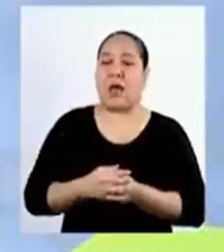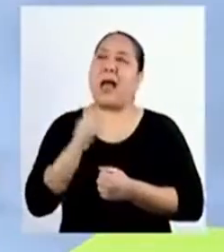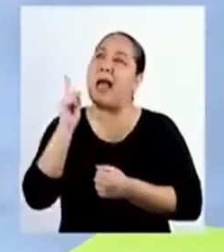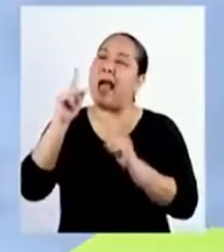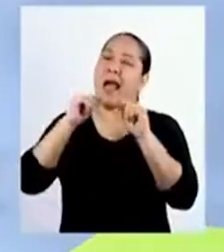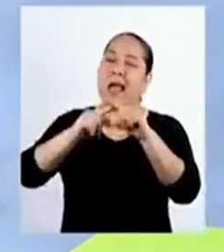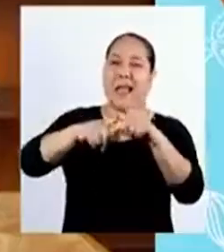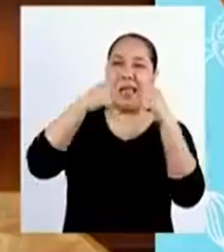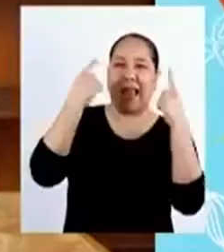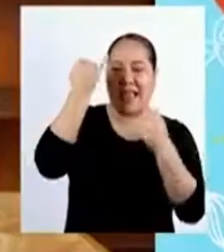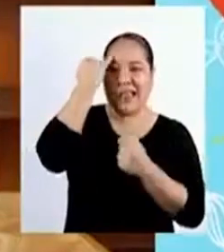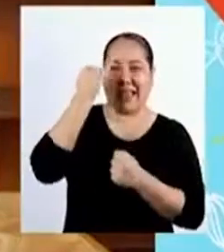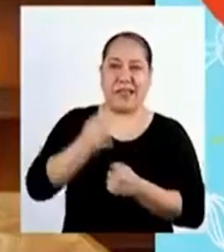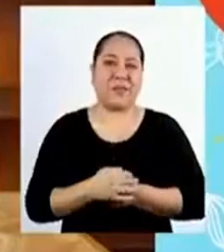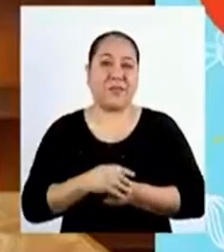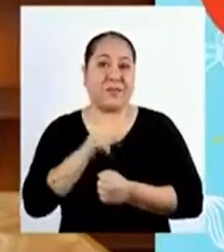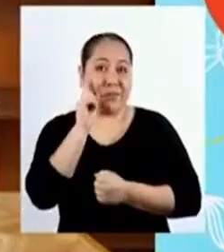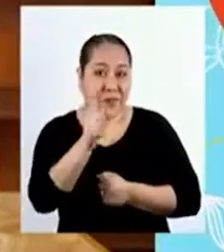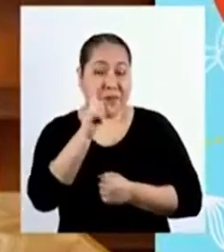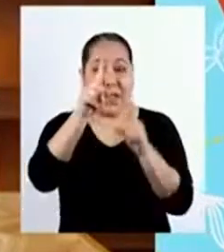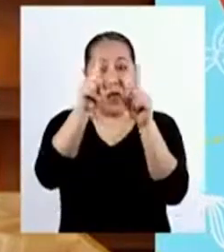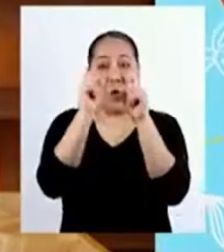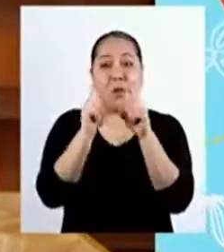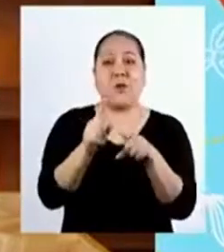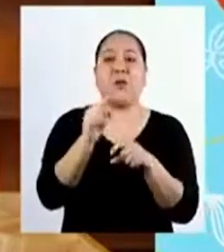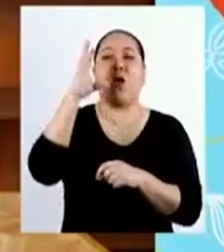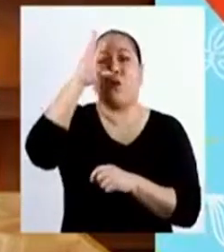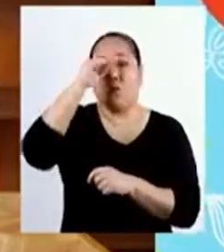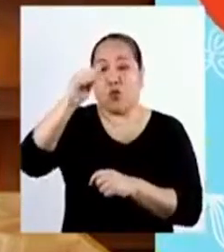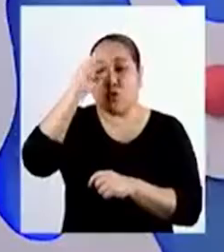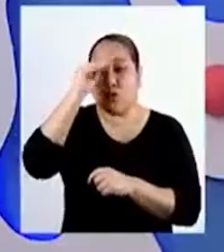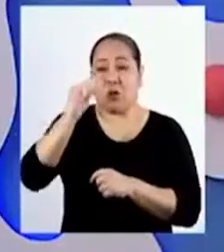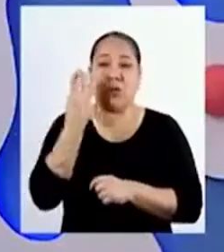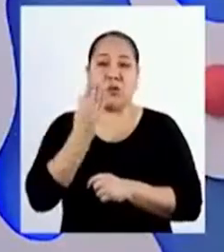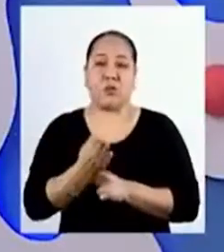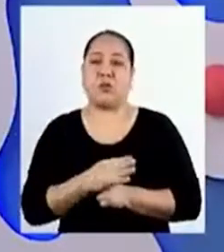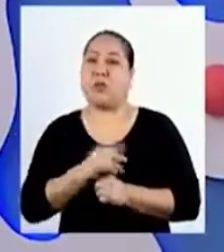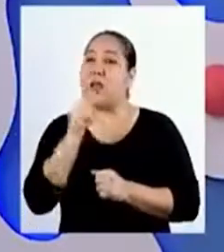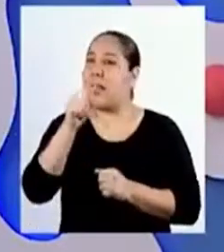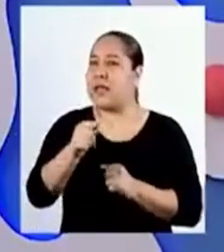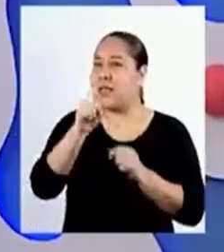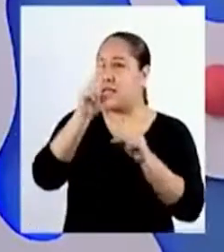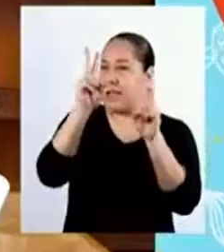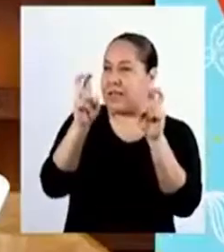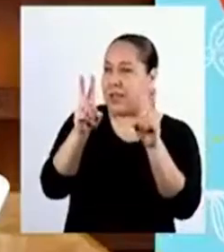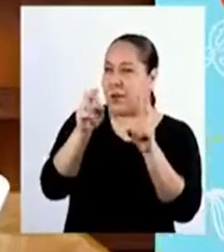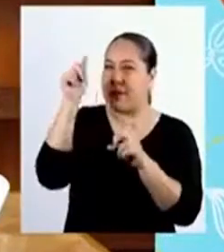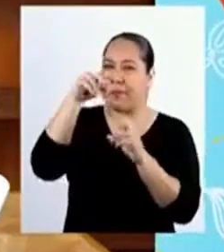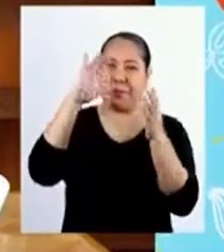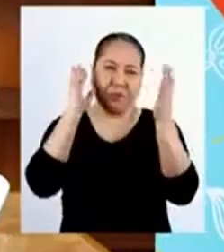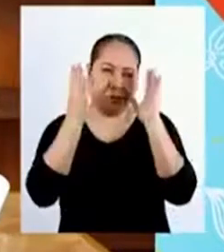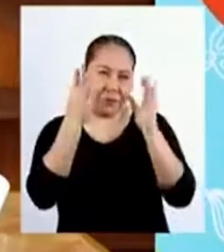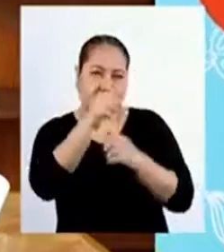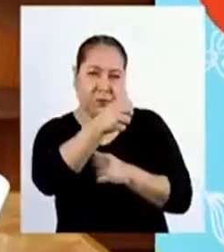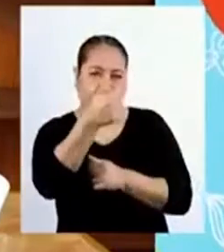¡Gran idea! Entonces, vamos a preguntarles a las chicas y los chicos, ¿este caso se parece a alguna experiencia